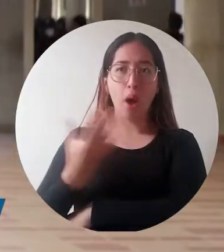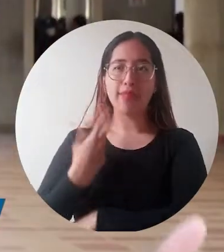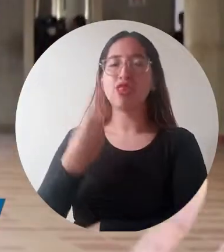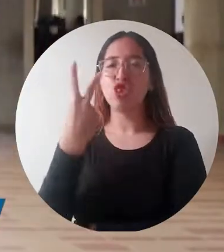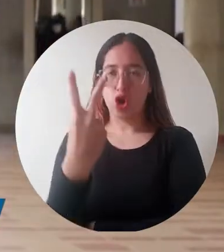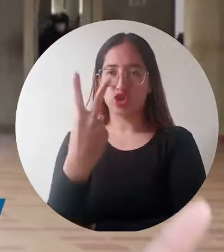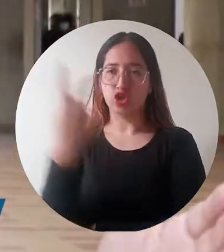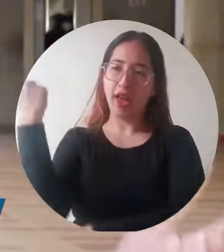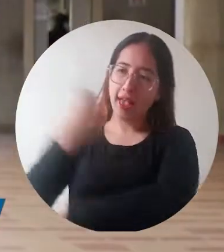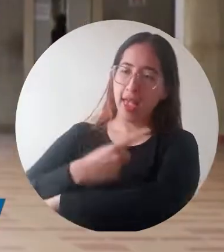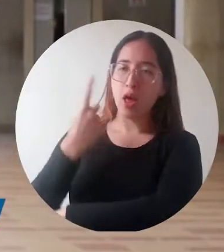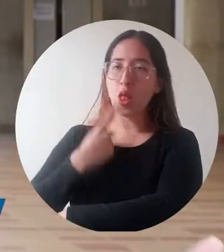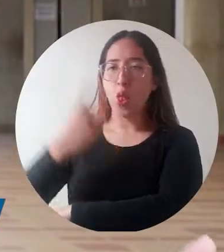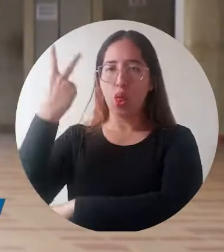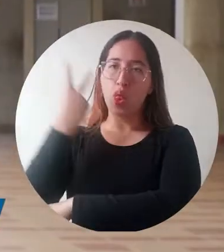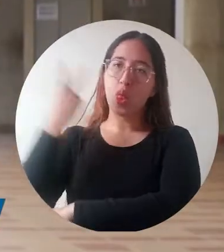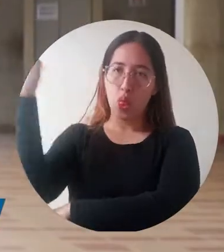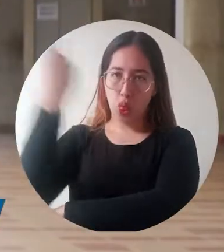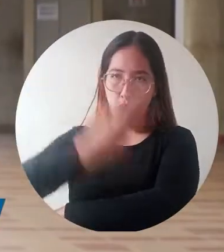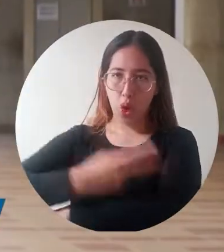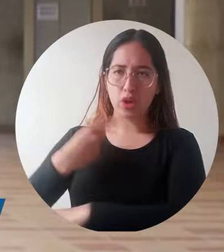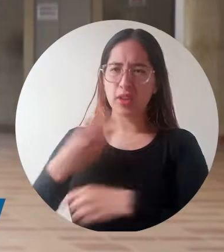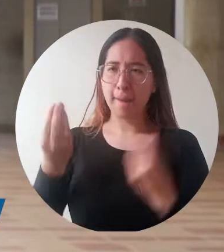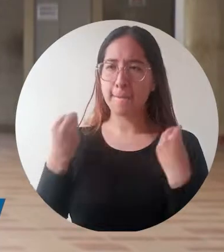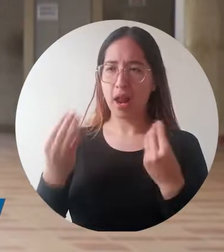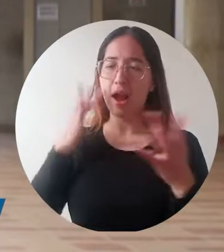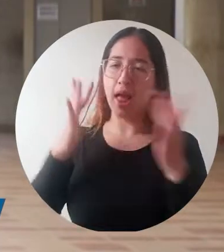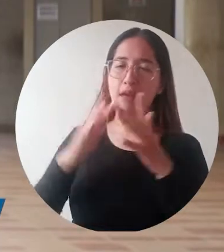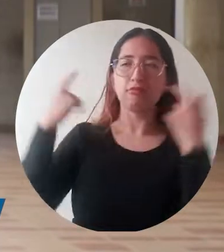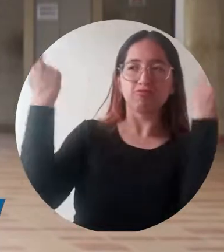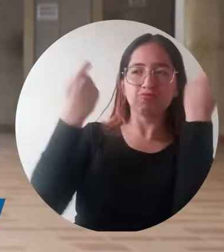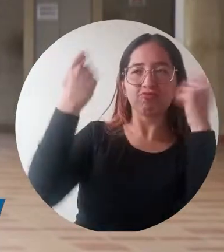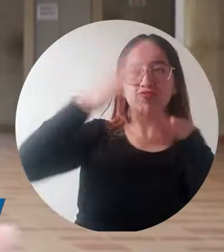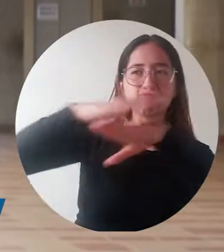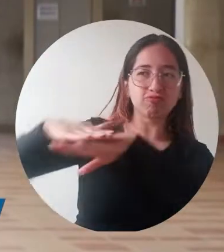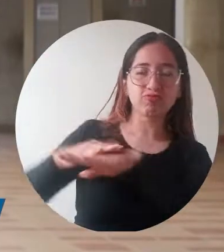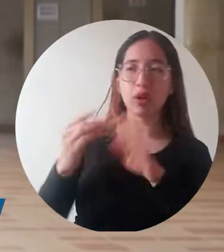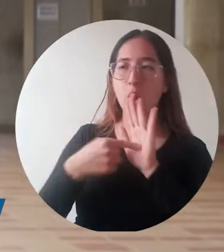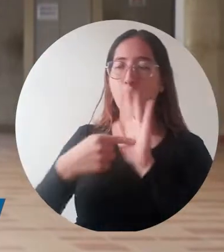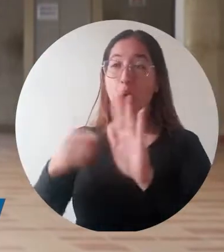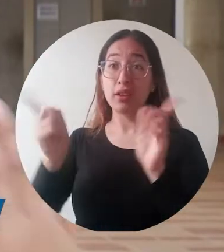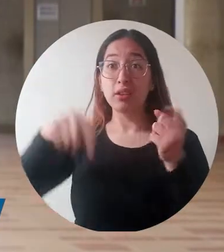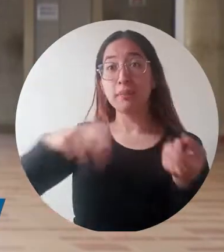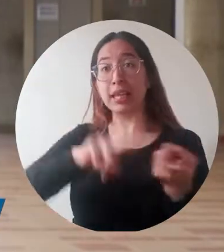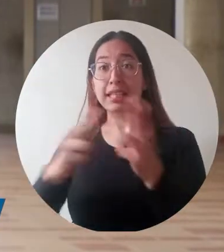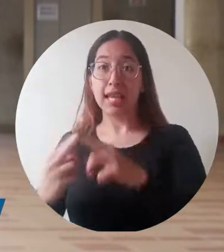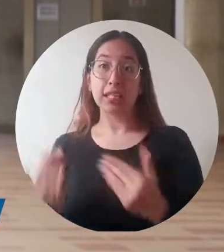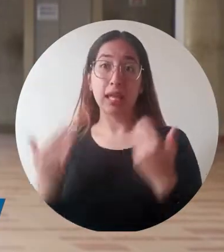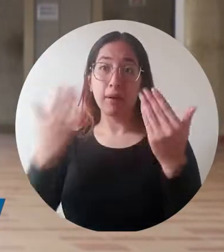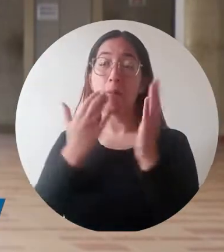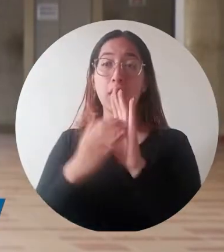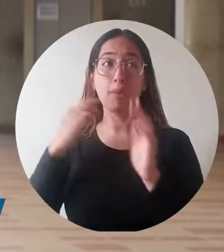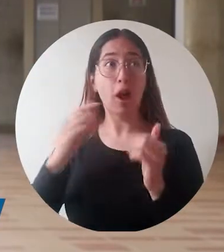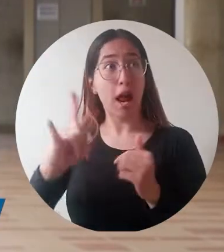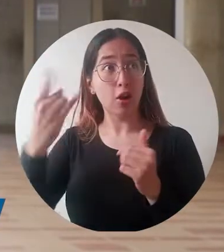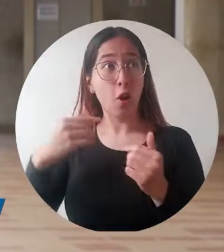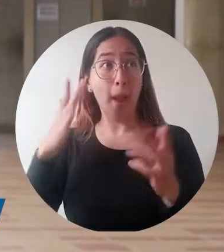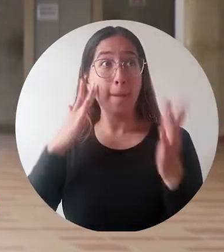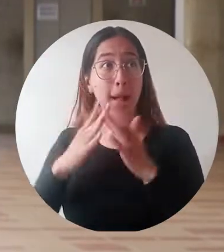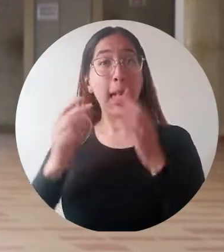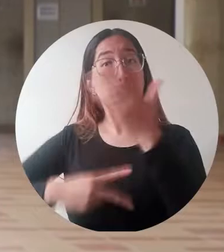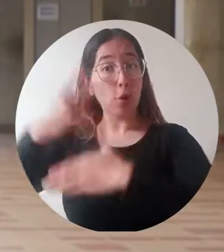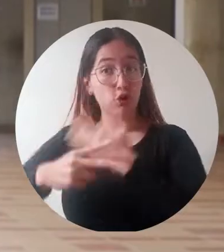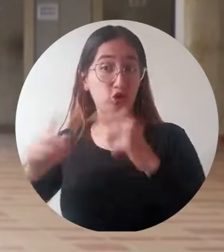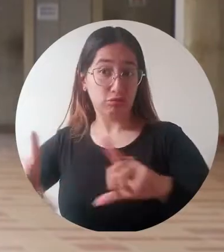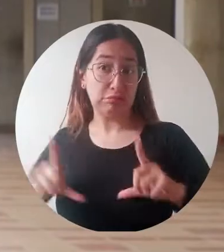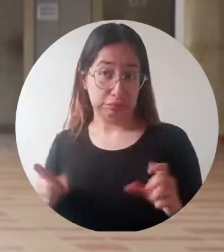ellos puedan formular su propuesta, que posteriormente va a convertirse en el documento informe final de su modalidad de grado